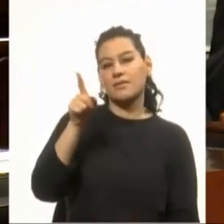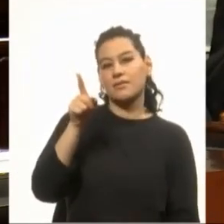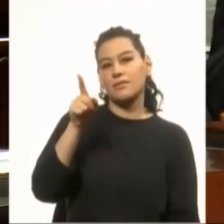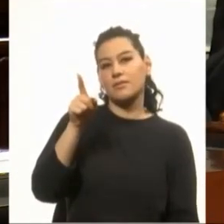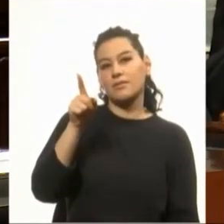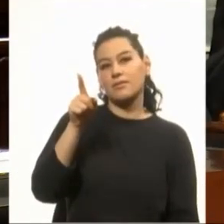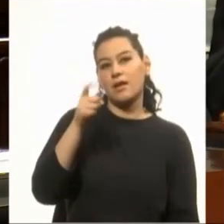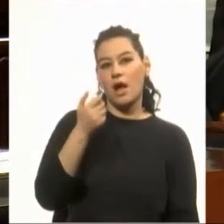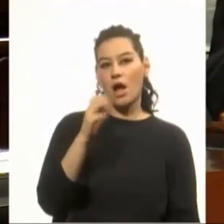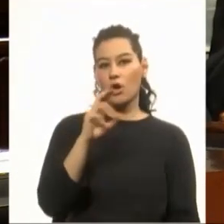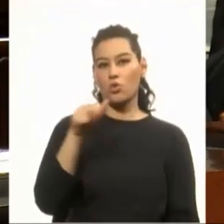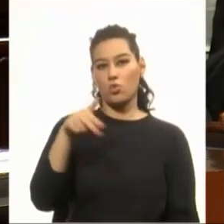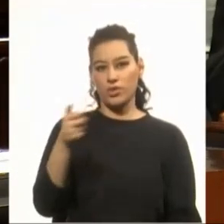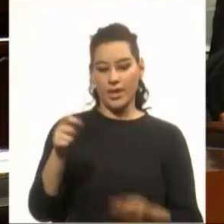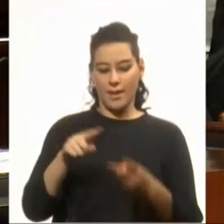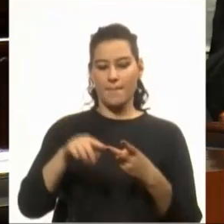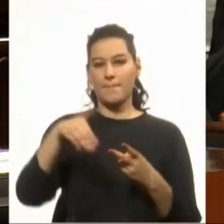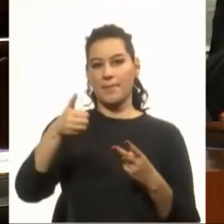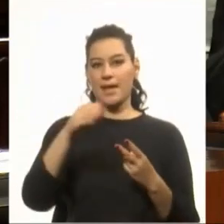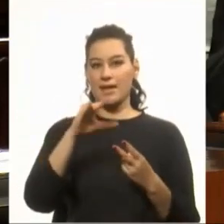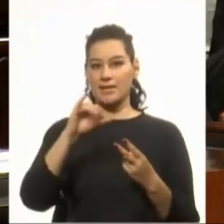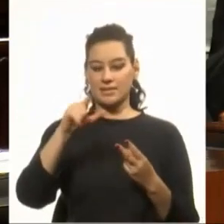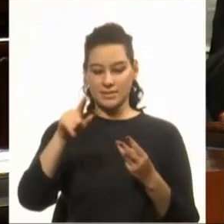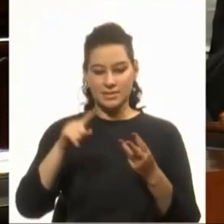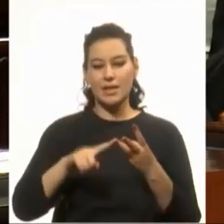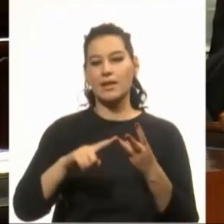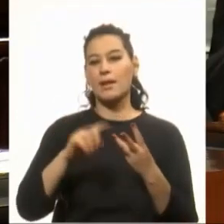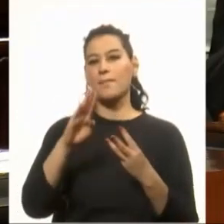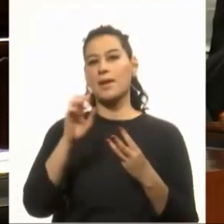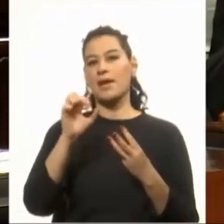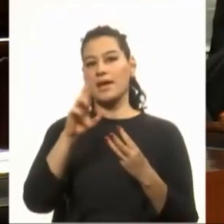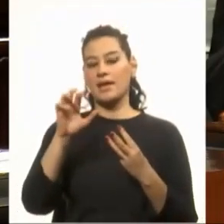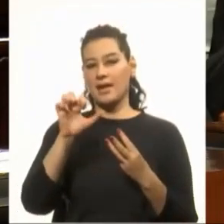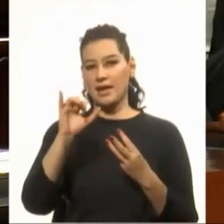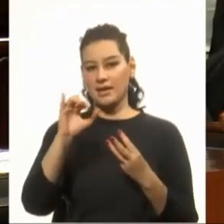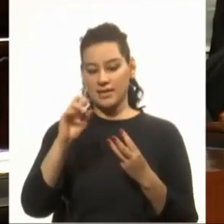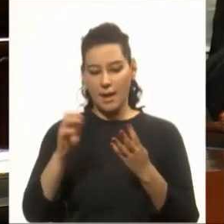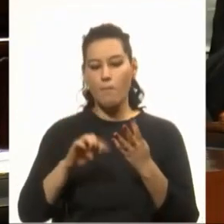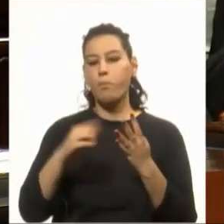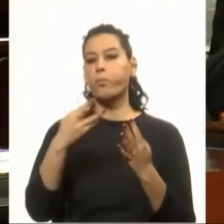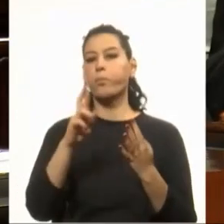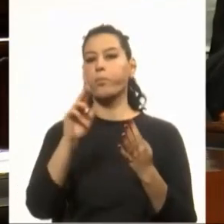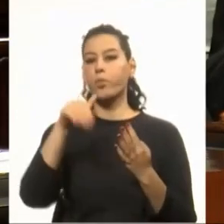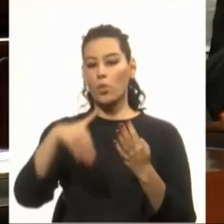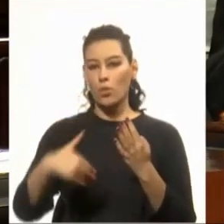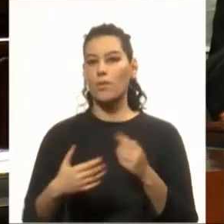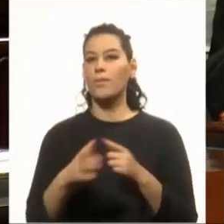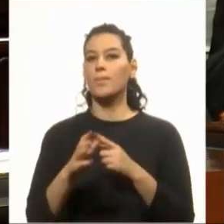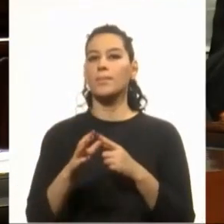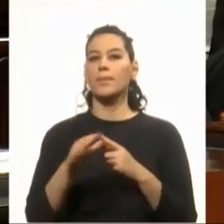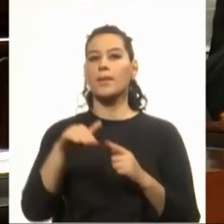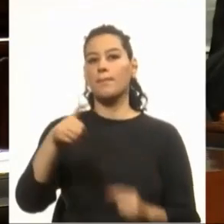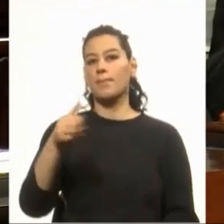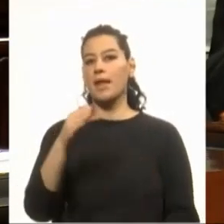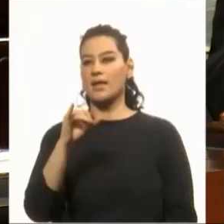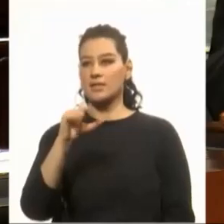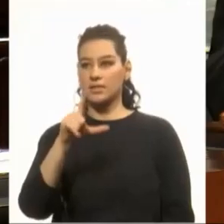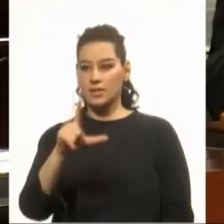a Acuña, Maciel, diputada Anasmi Pereira, Elodia Machado Brun, Coronel Maciel,